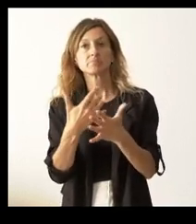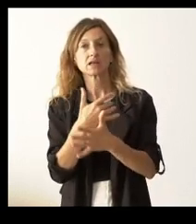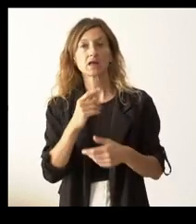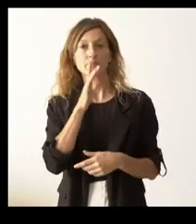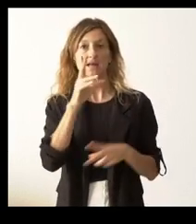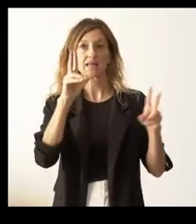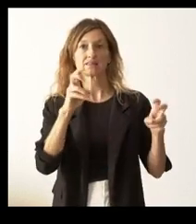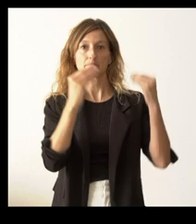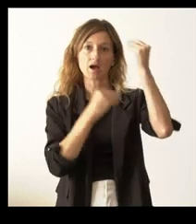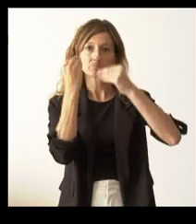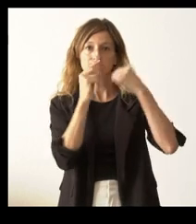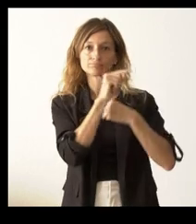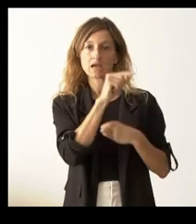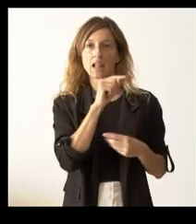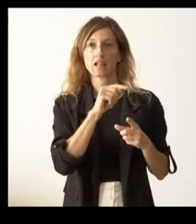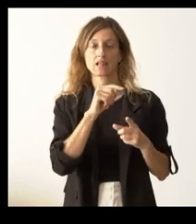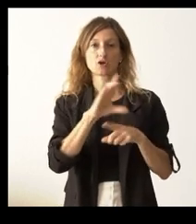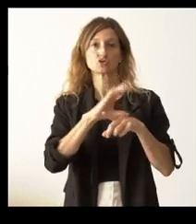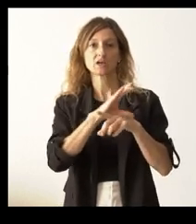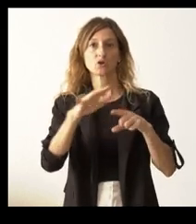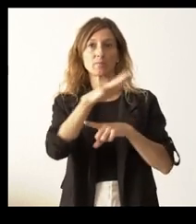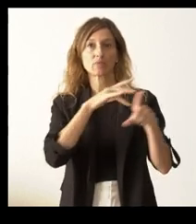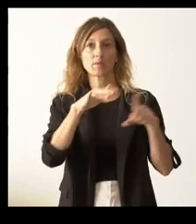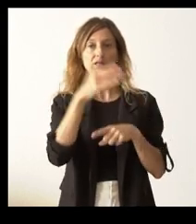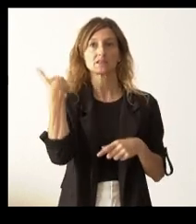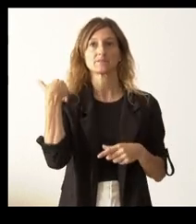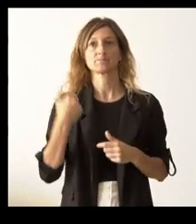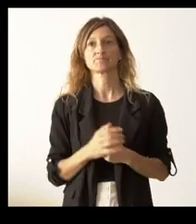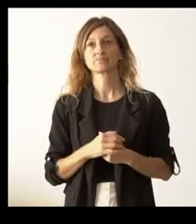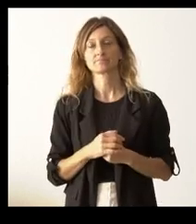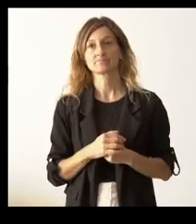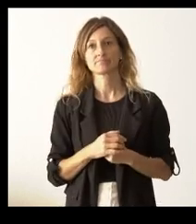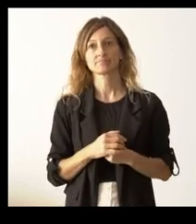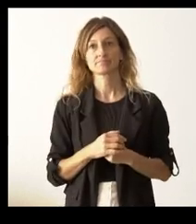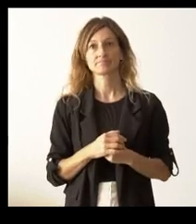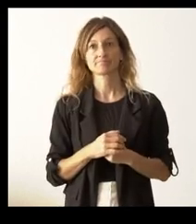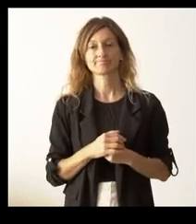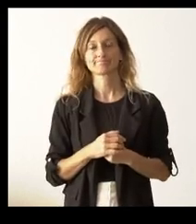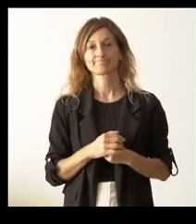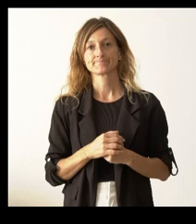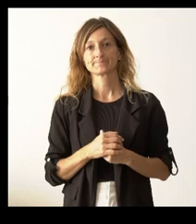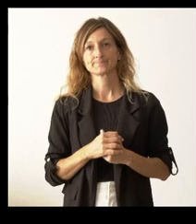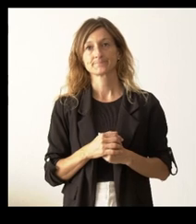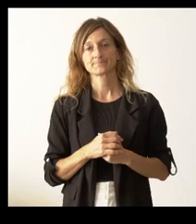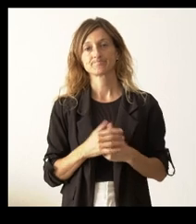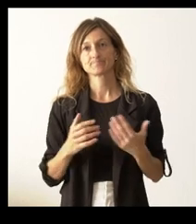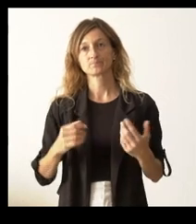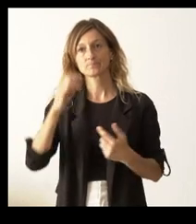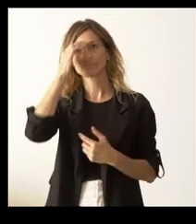ese razonamiento que se hizo en su momento, que supone una